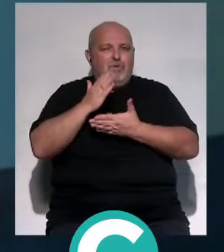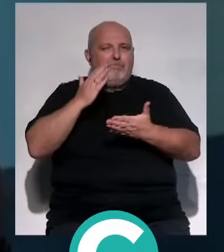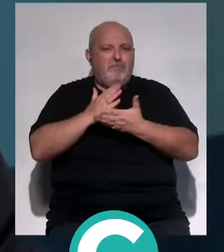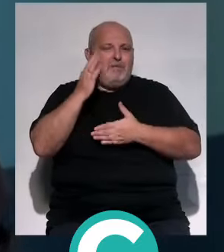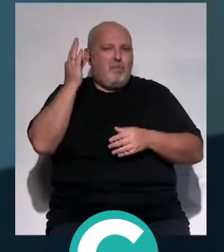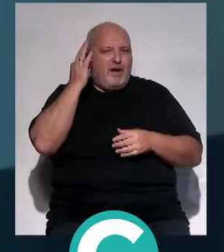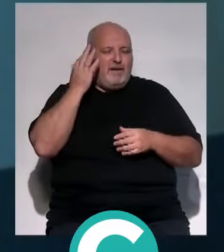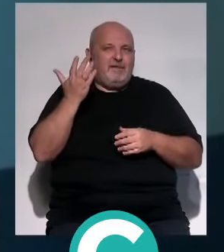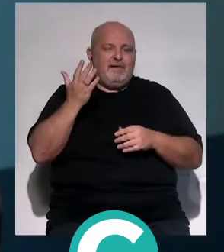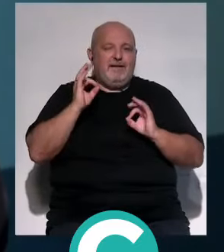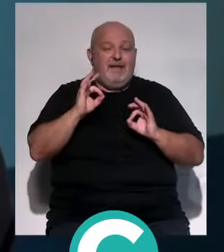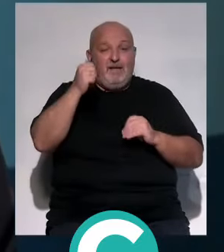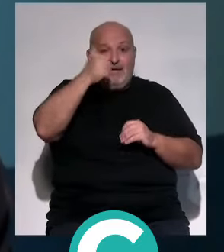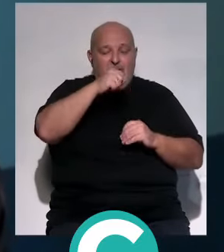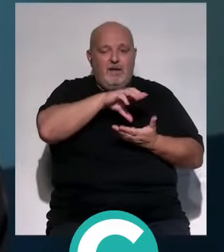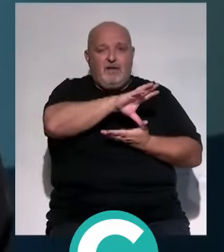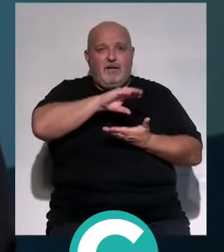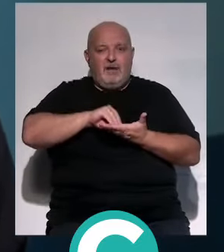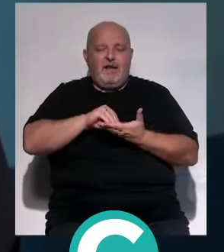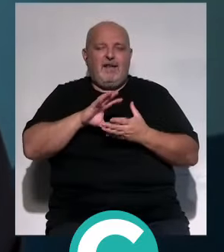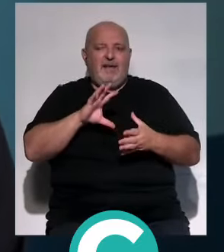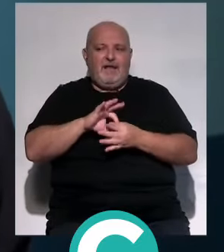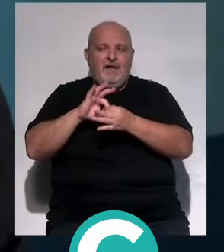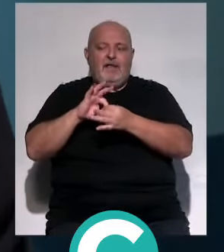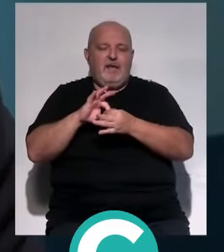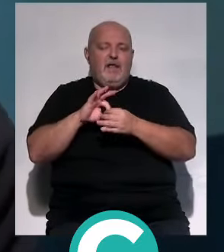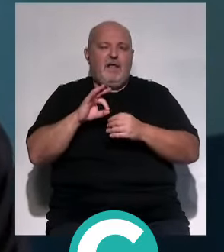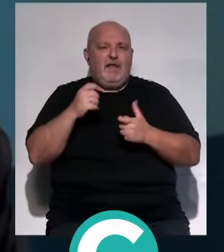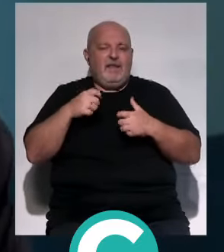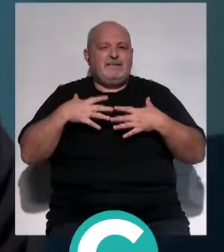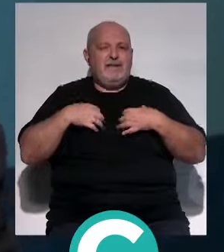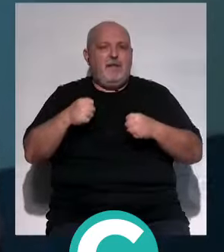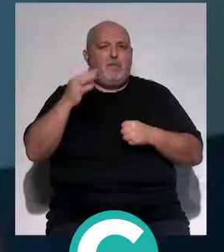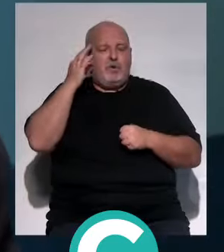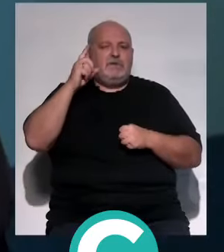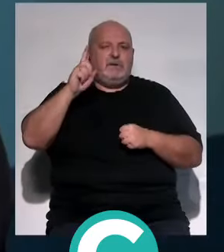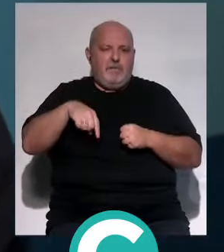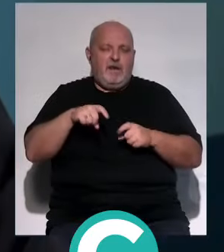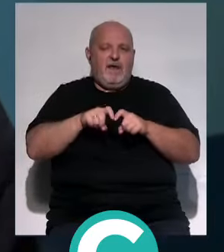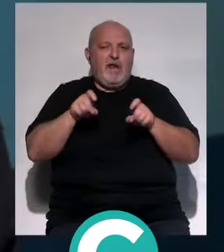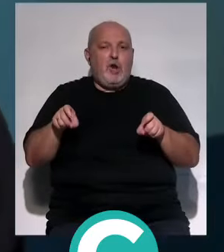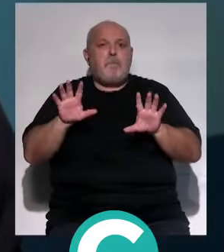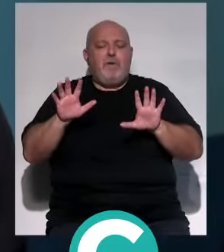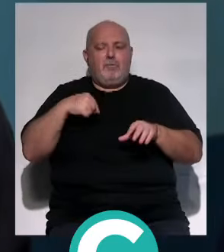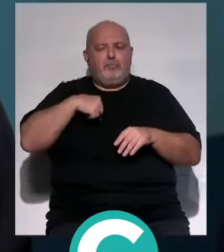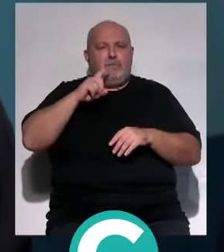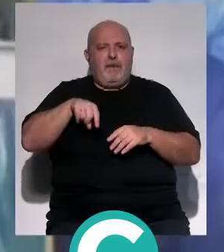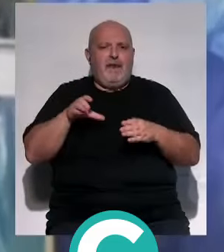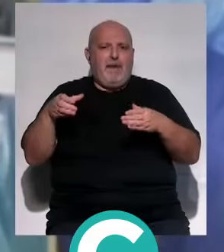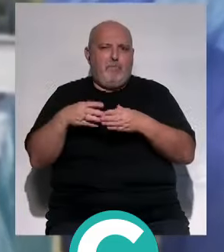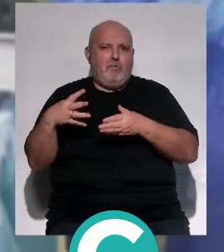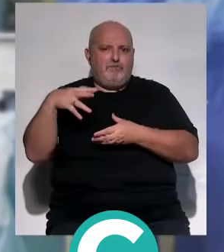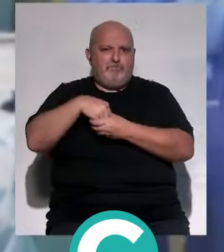sección que es exclusivamente del varón es la parte de la andrología, que la parte de la salud de la mujer la llevaría el ginecólogo, pero nosotros hacemos equipo.